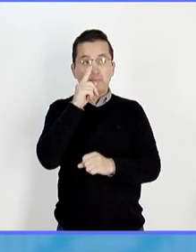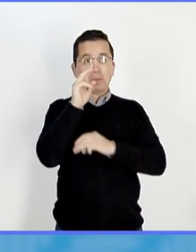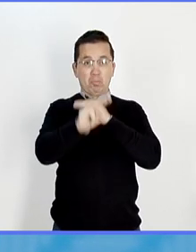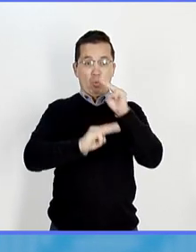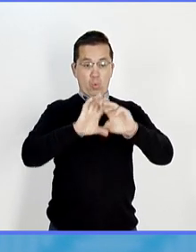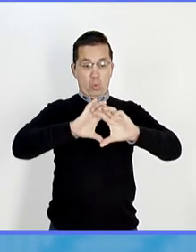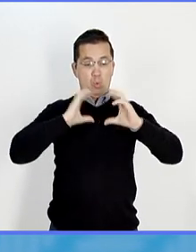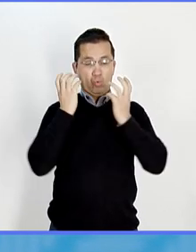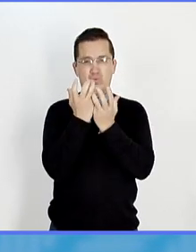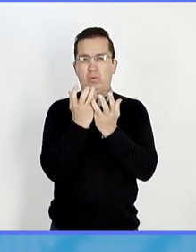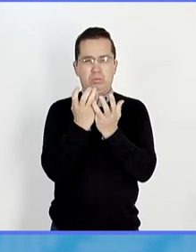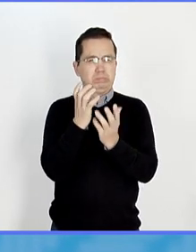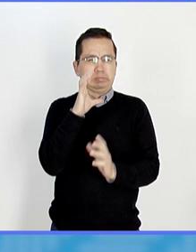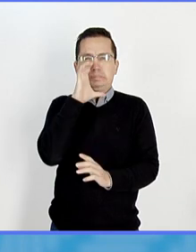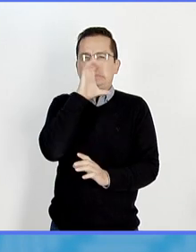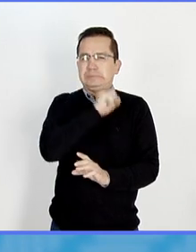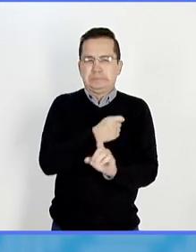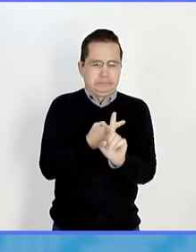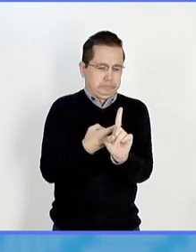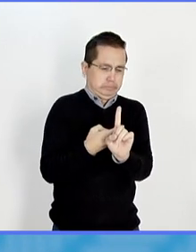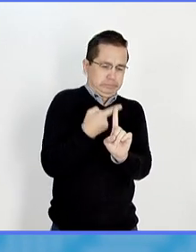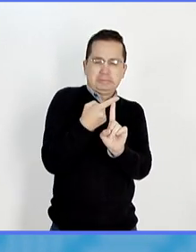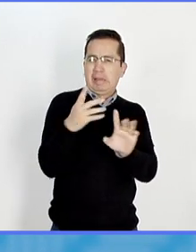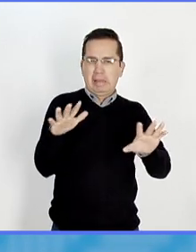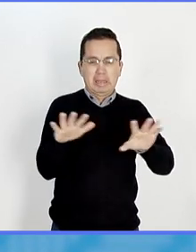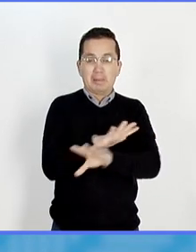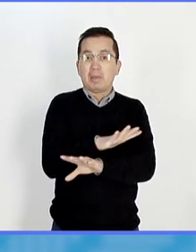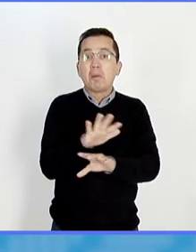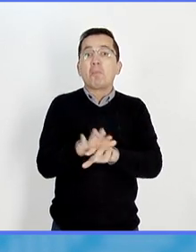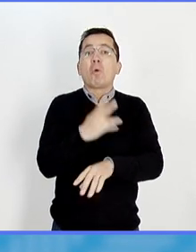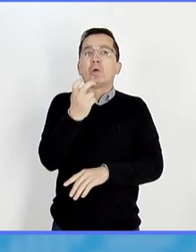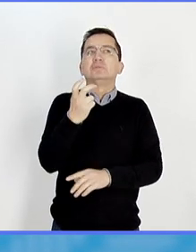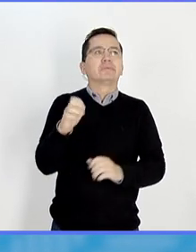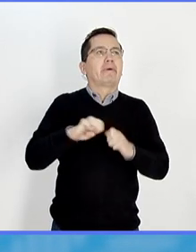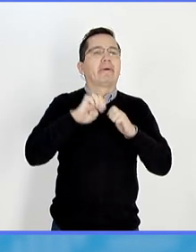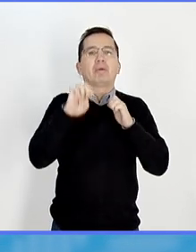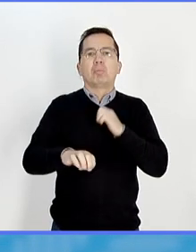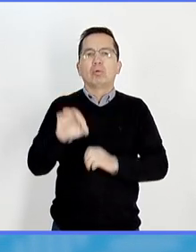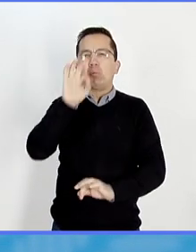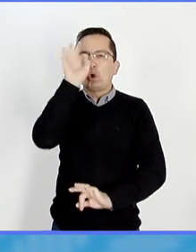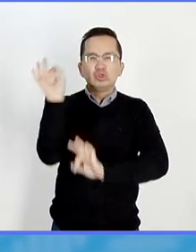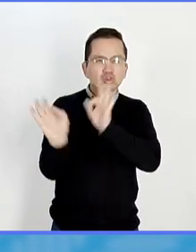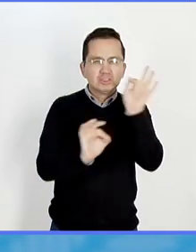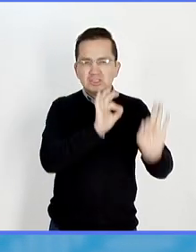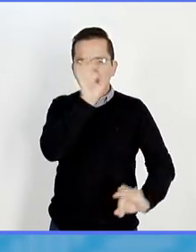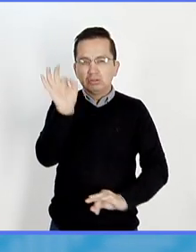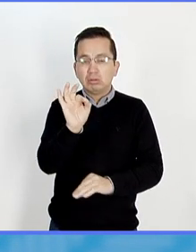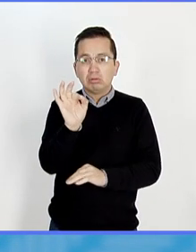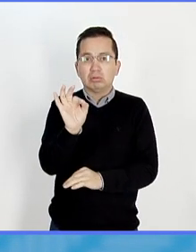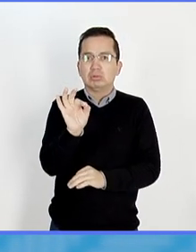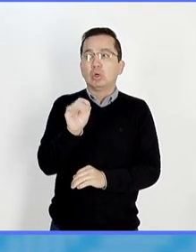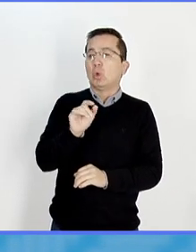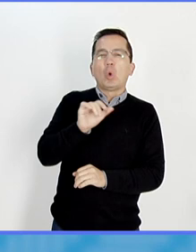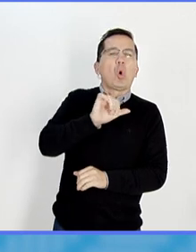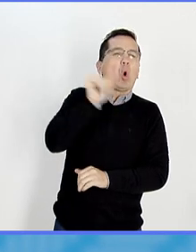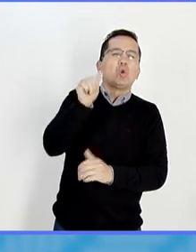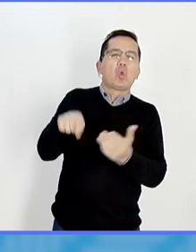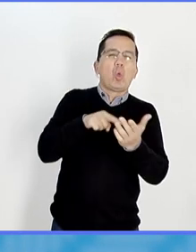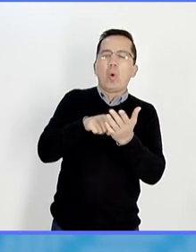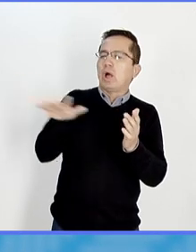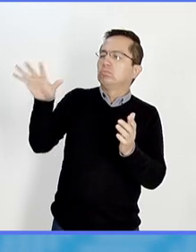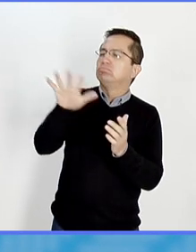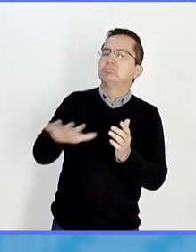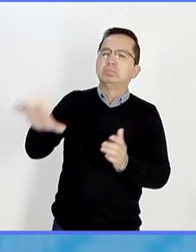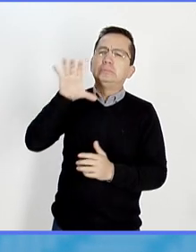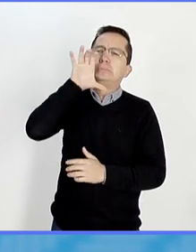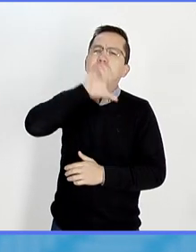que solo existían en una cierta región, desiertos trópicos, ahora que hay más calor, digamos, en otras partes, se